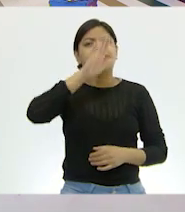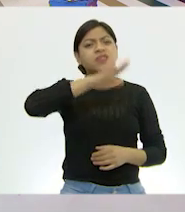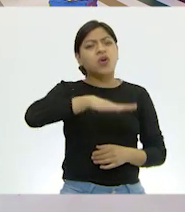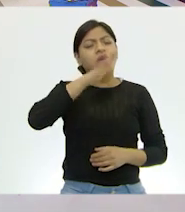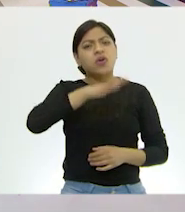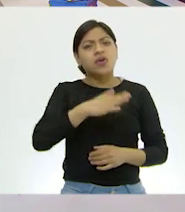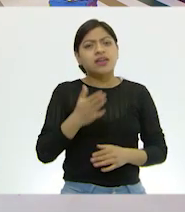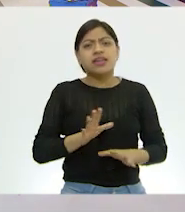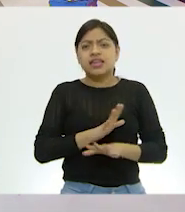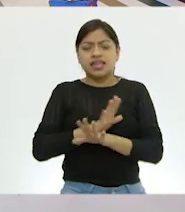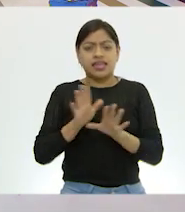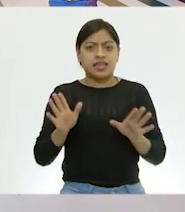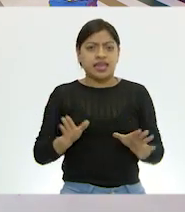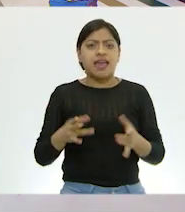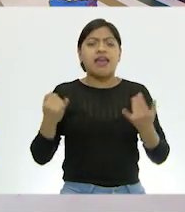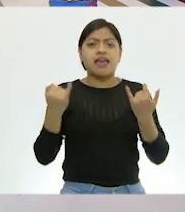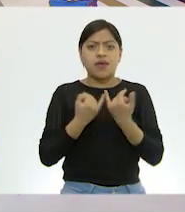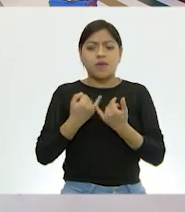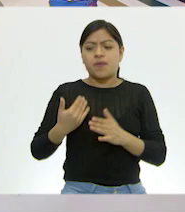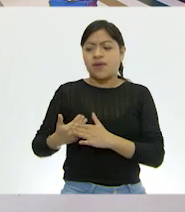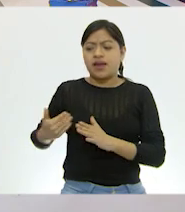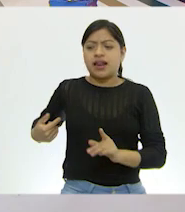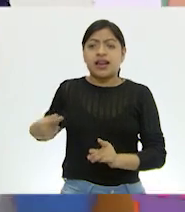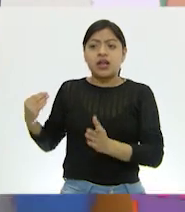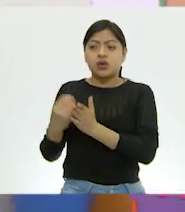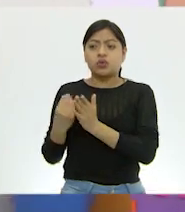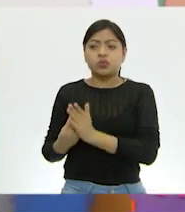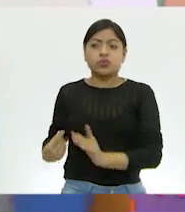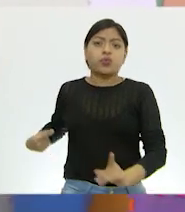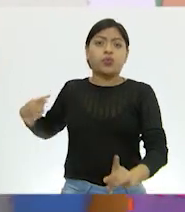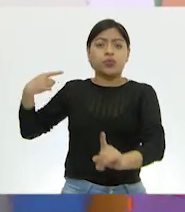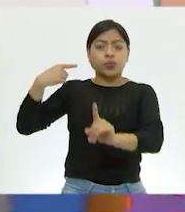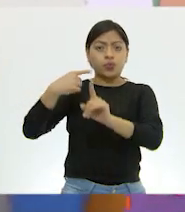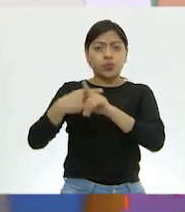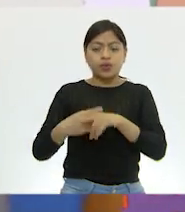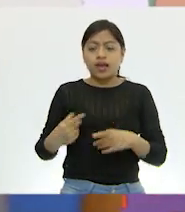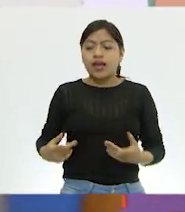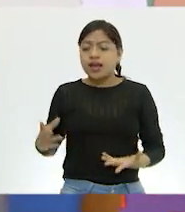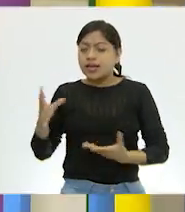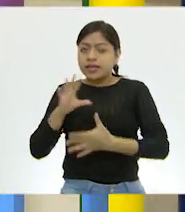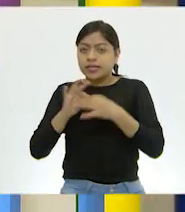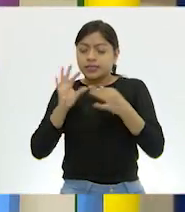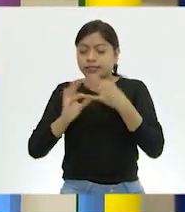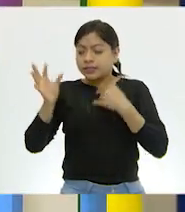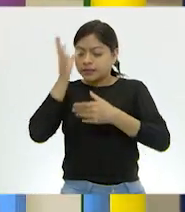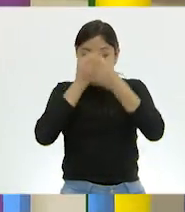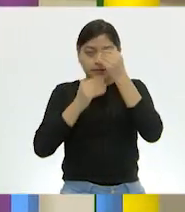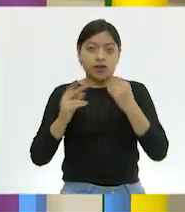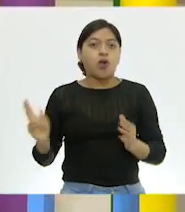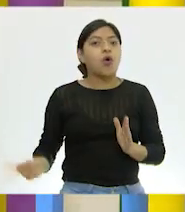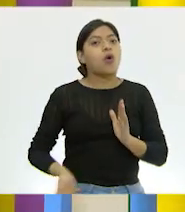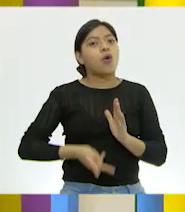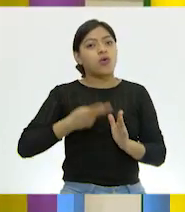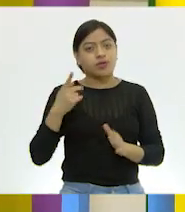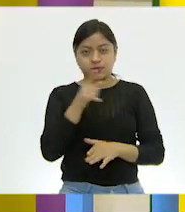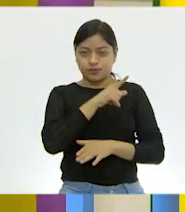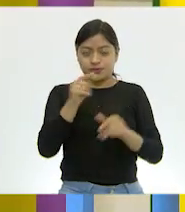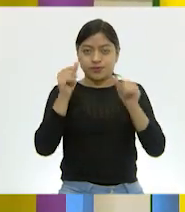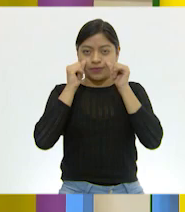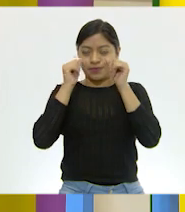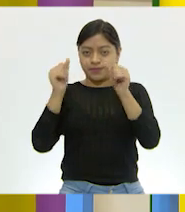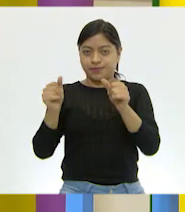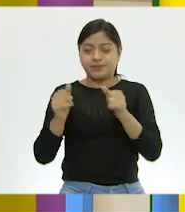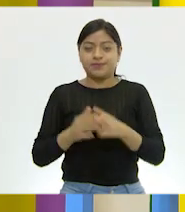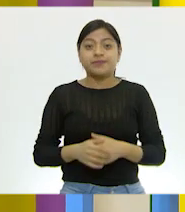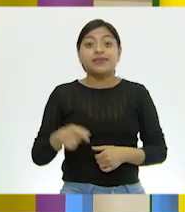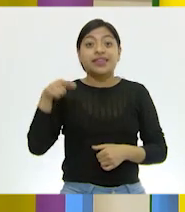pues yo creo que con esto también ya hicimos un súper repaso para todas y todos en casa, ¿no crees? Yo espero que sí lo hayan visto también y hayan puesto mucha atención porque